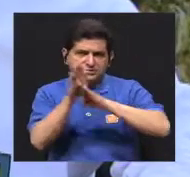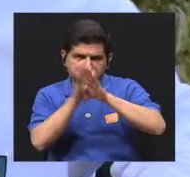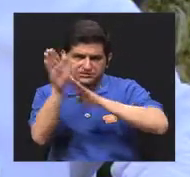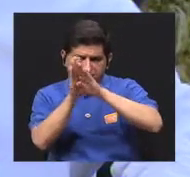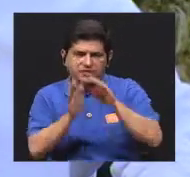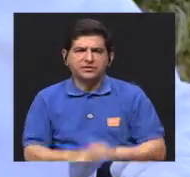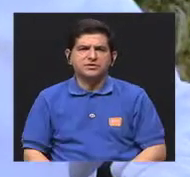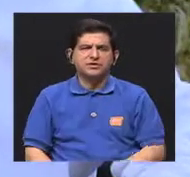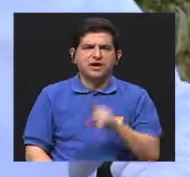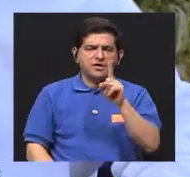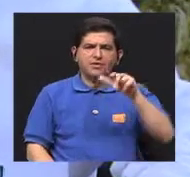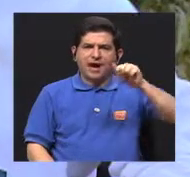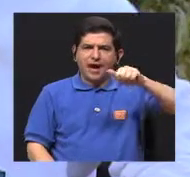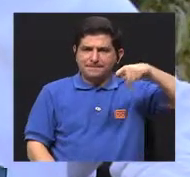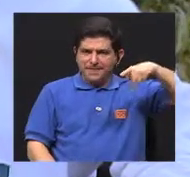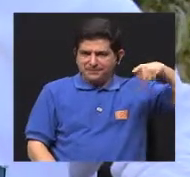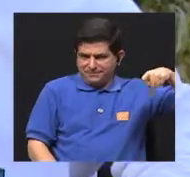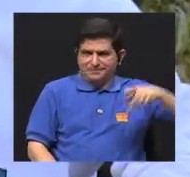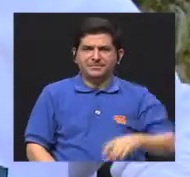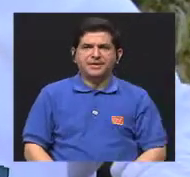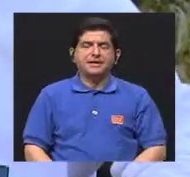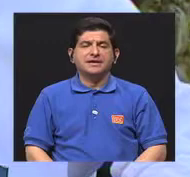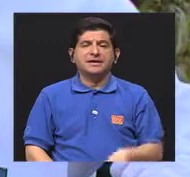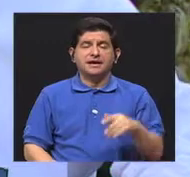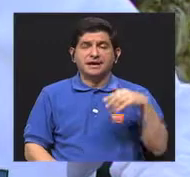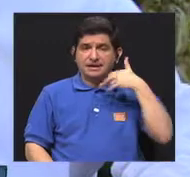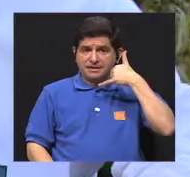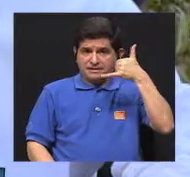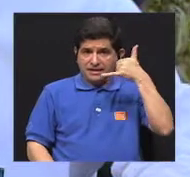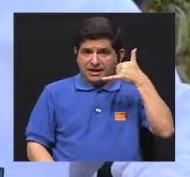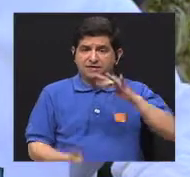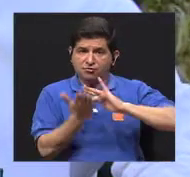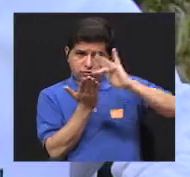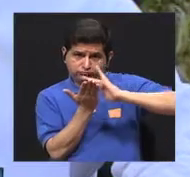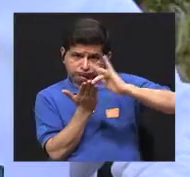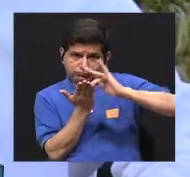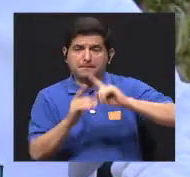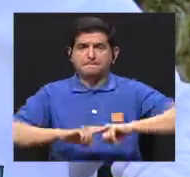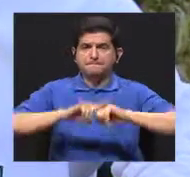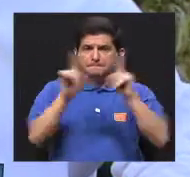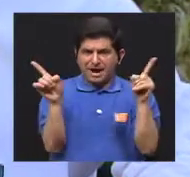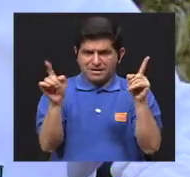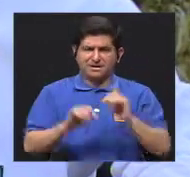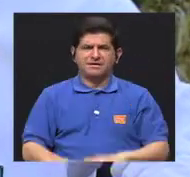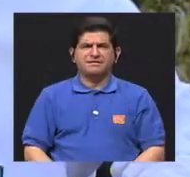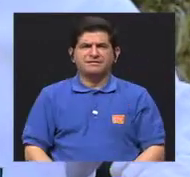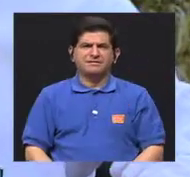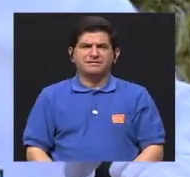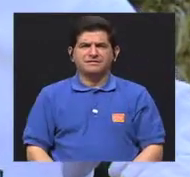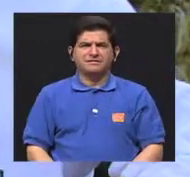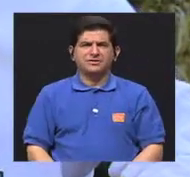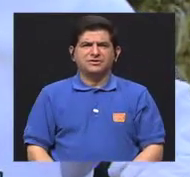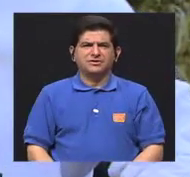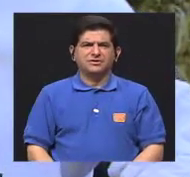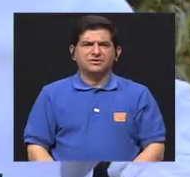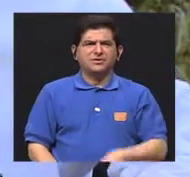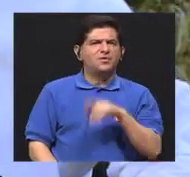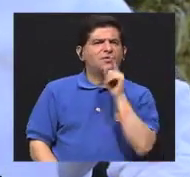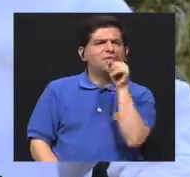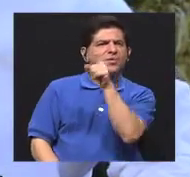desarrollando una aplicación para teléfonos celulares, verdad, pero ¿qué es